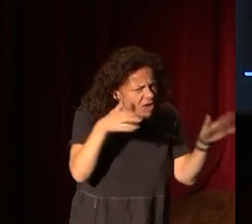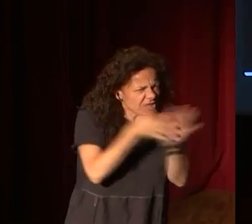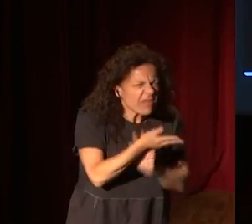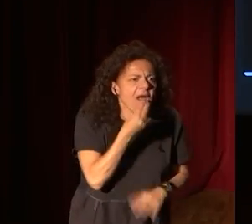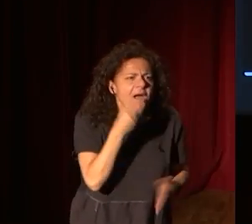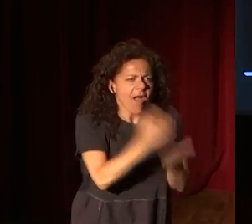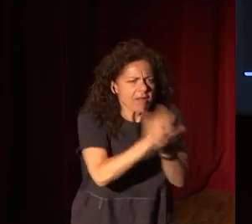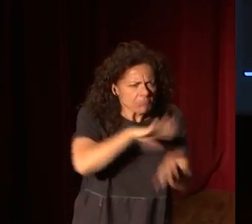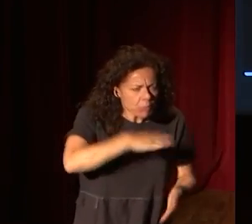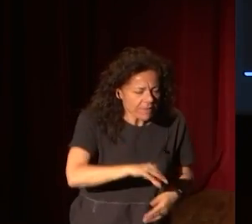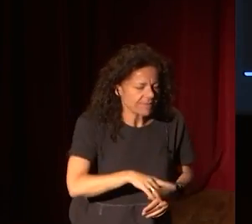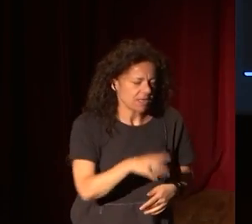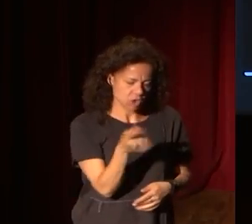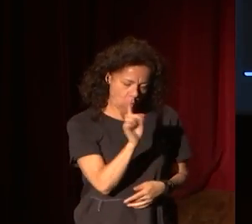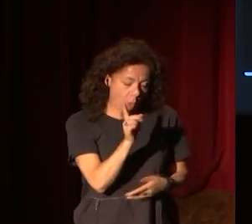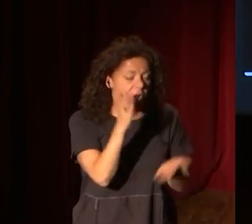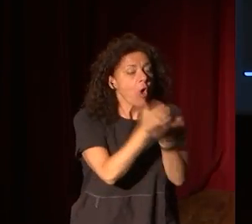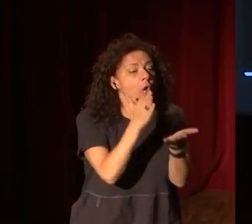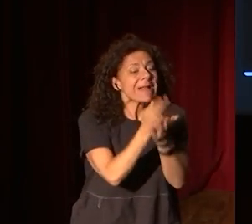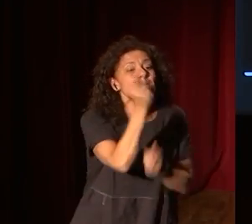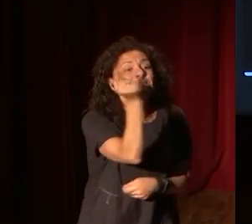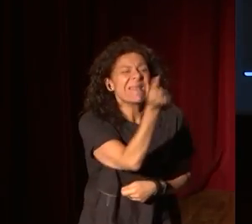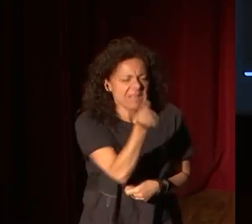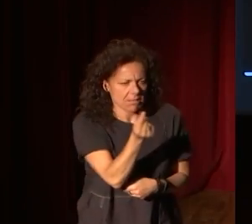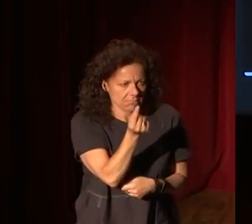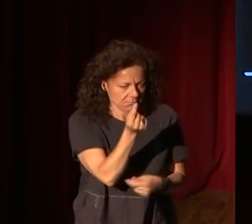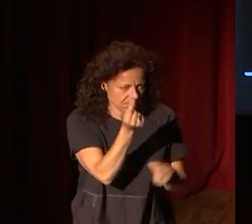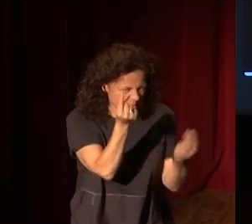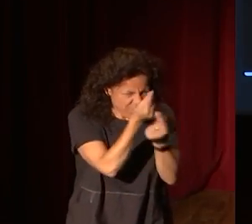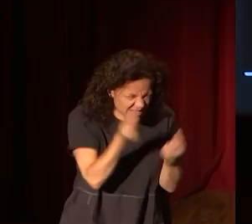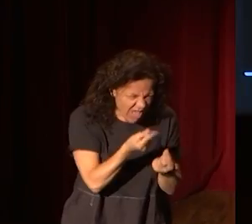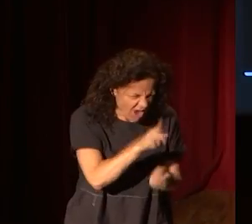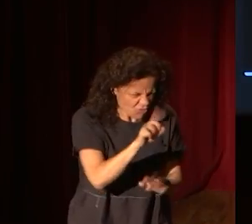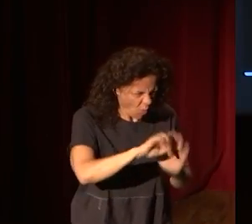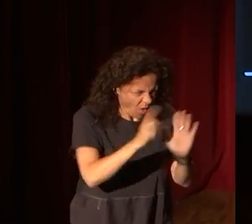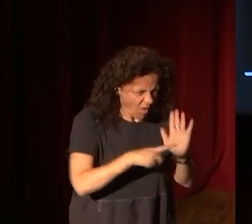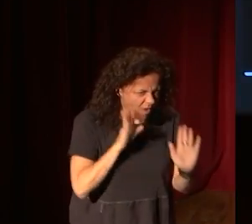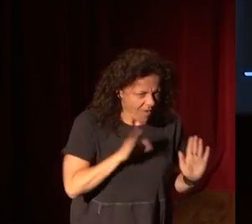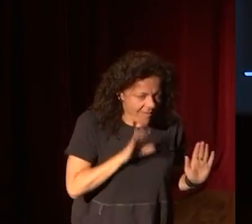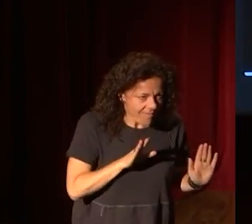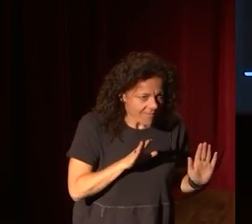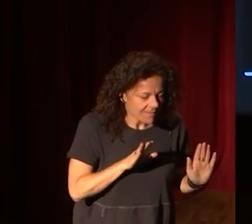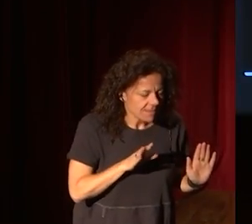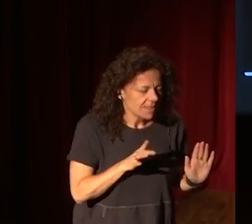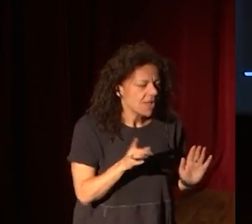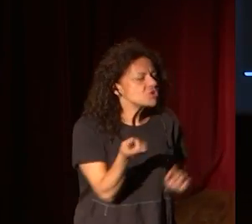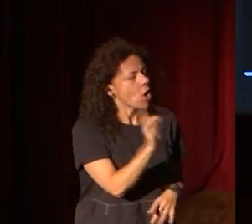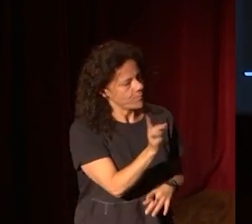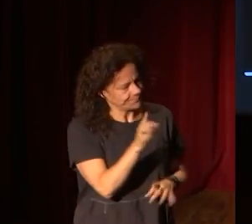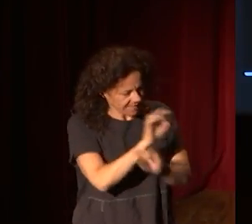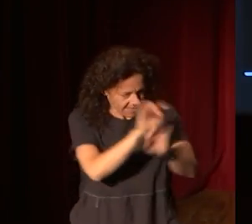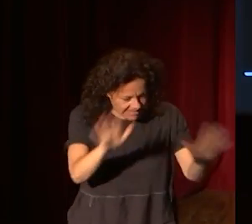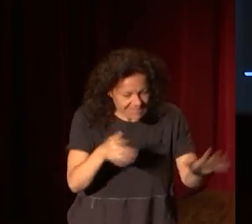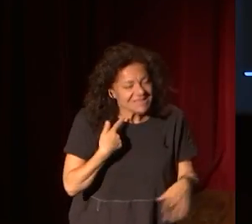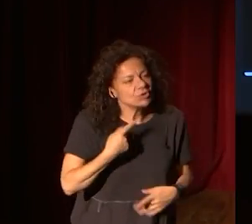No, pero o sea, es carne pintada. ¿Carne pintada? Pero eso es ilegal. No, o sea, vamos a ver, o sea, es